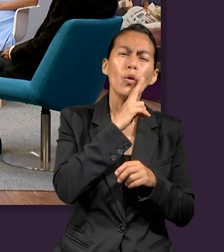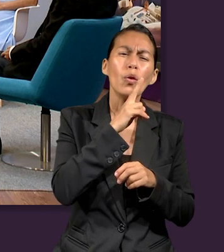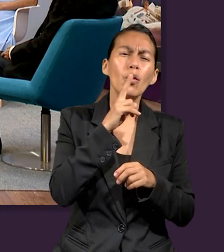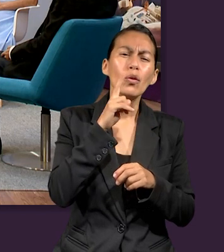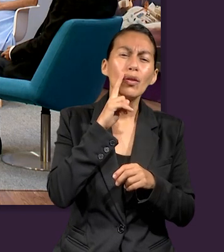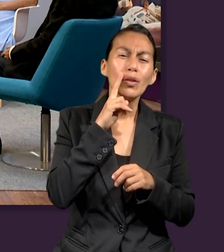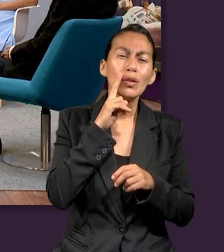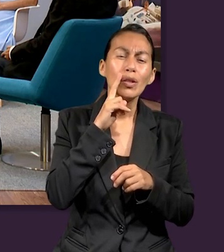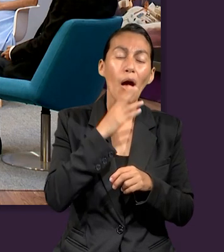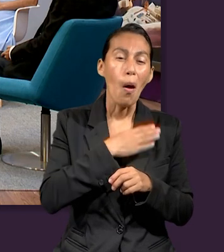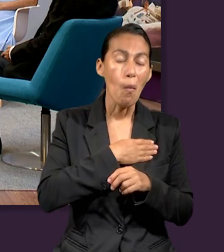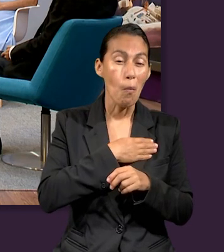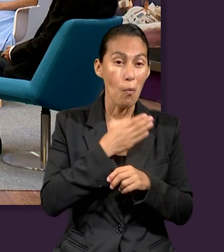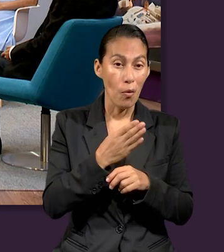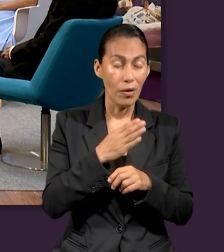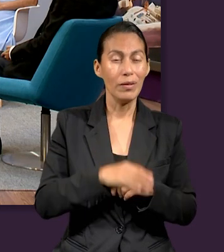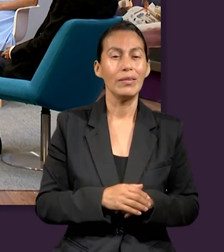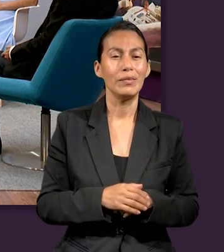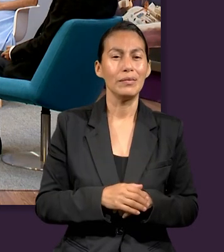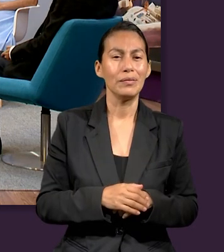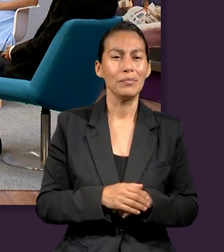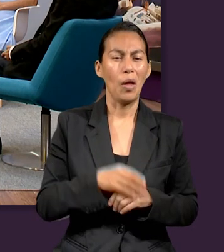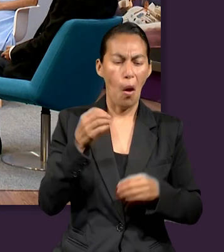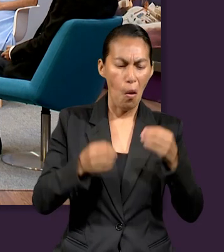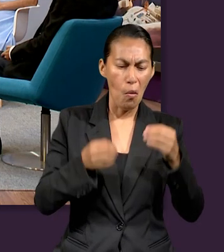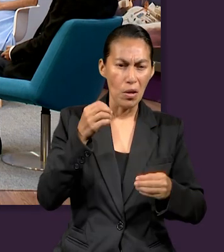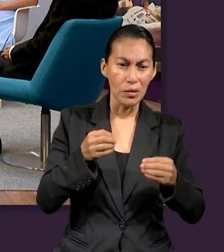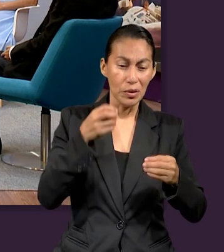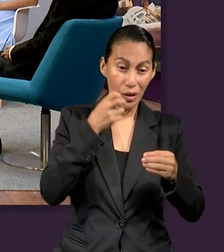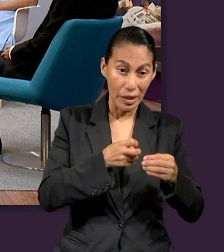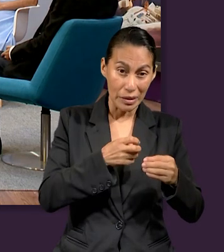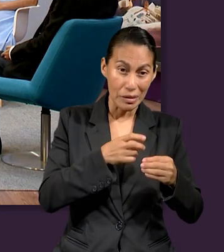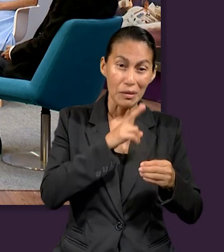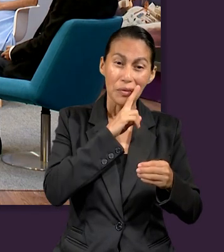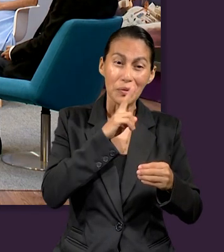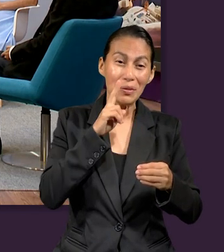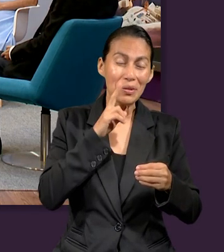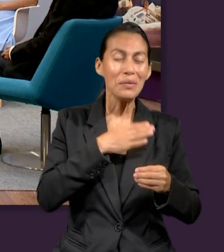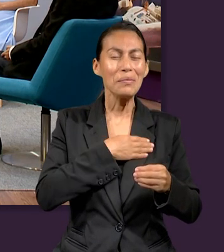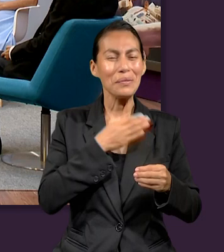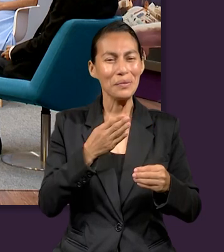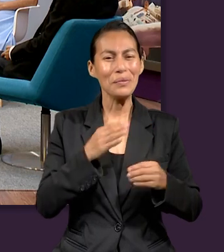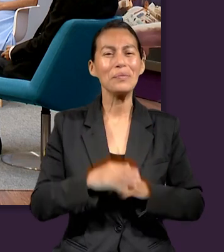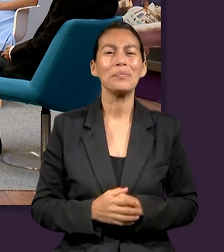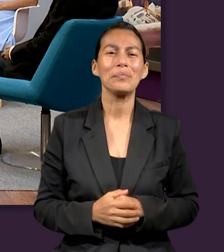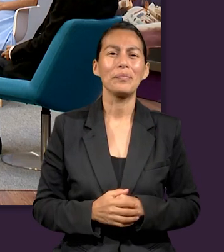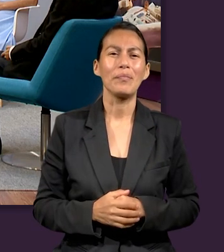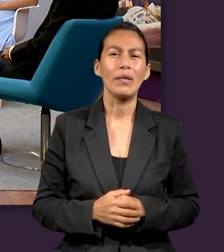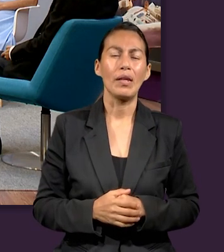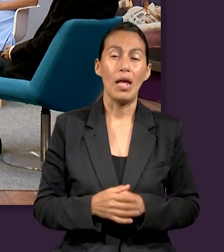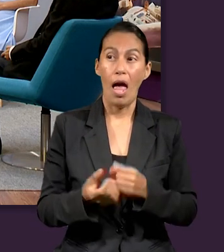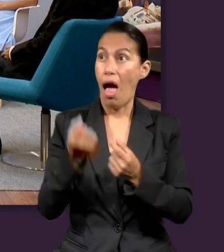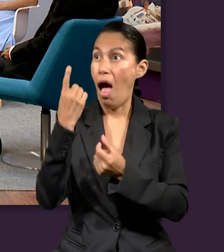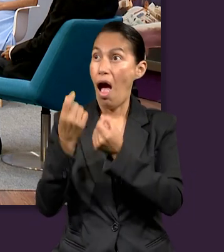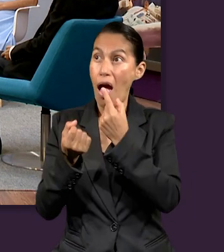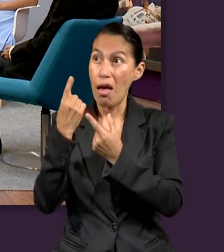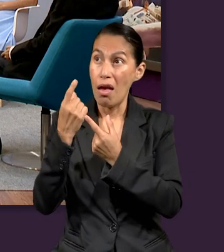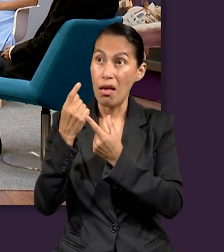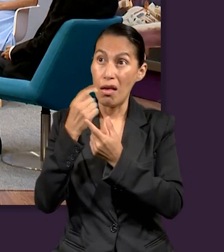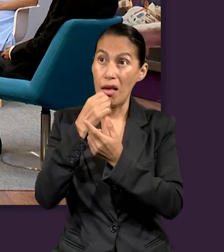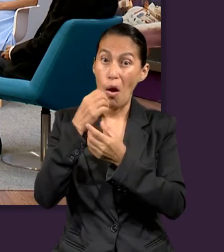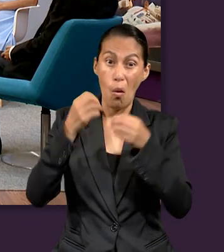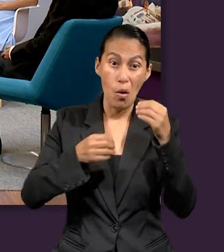y te pueden condenar. sea, de hecho va a haber una sentencia al final, porque eso no lo, ninguno de nosotros puede escaparse de la sentencia. Pero, ¿cómo